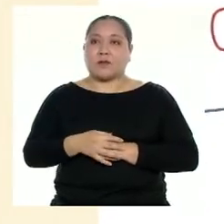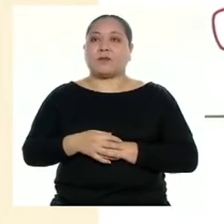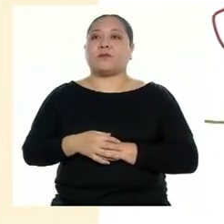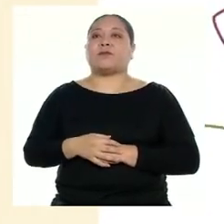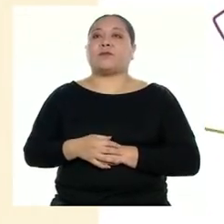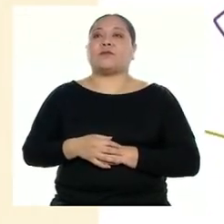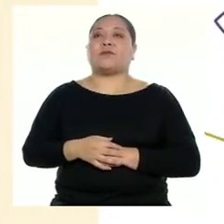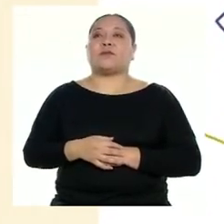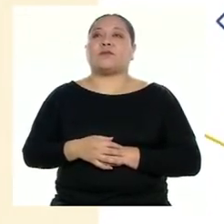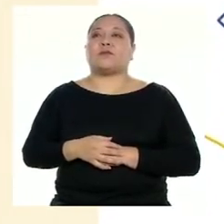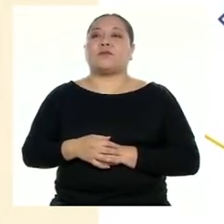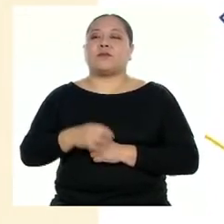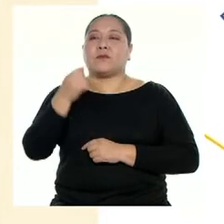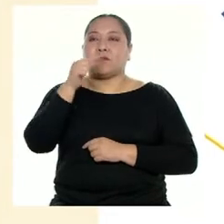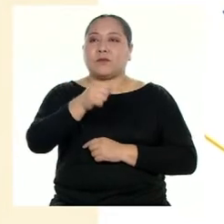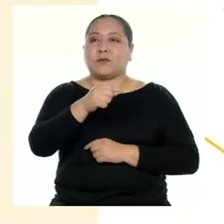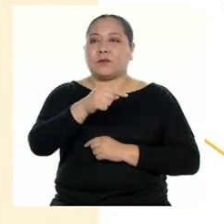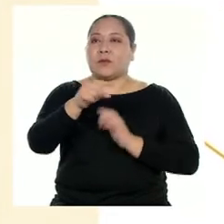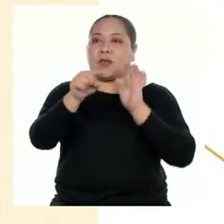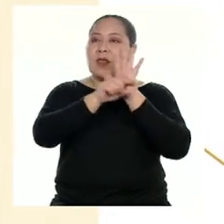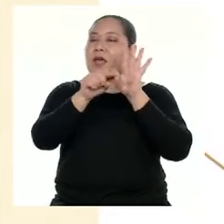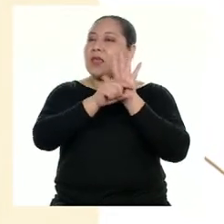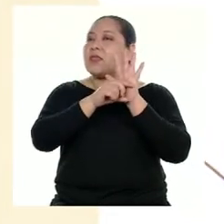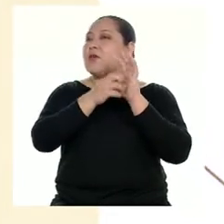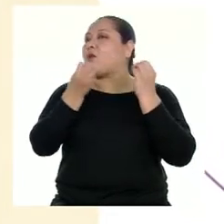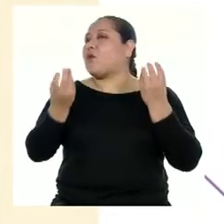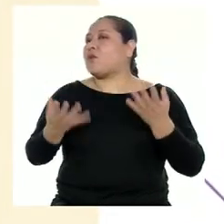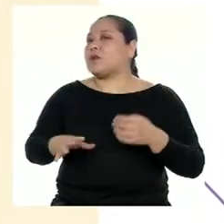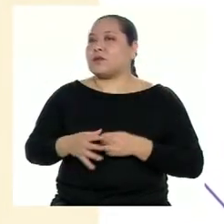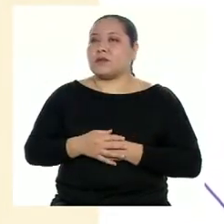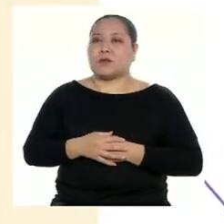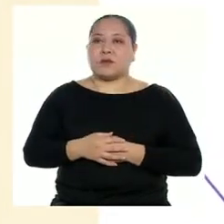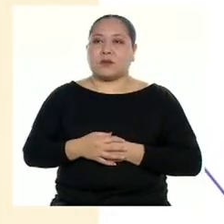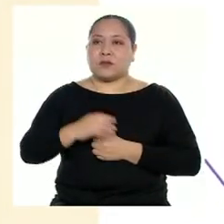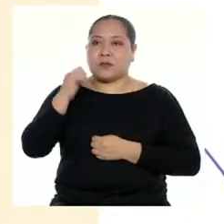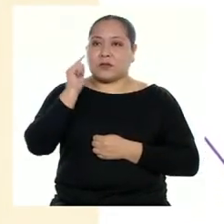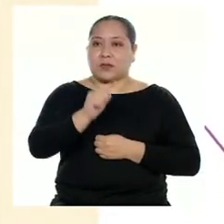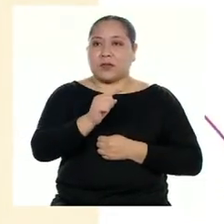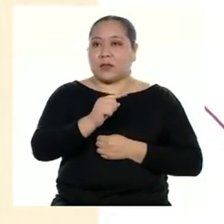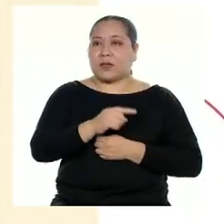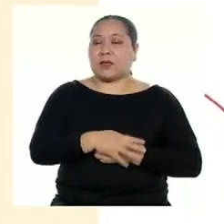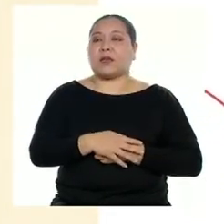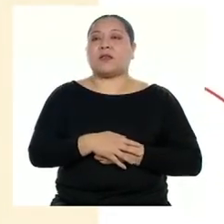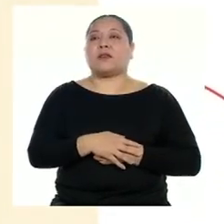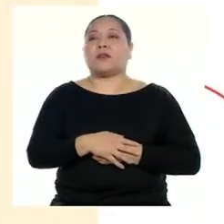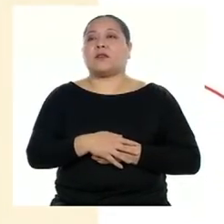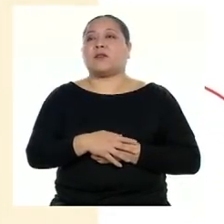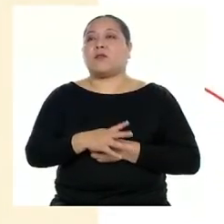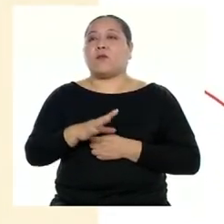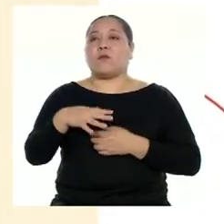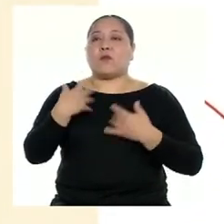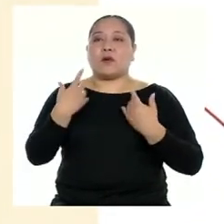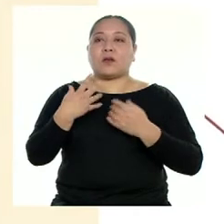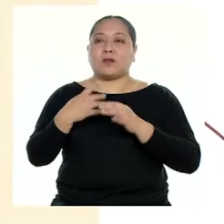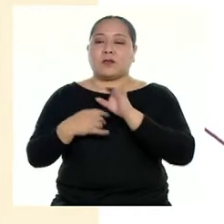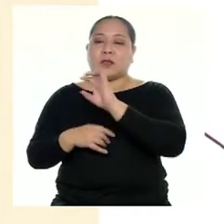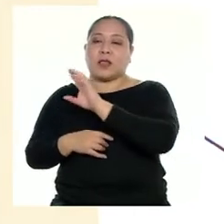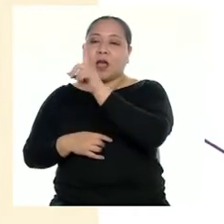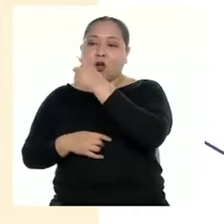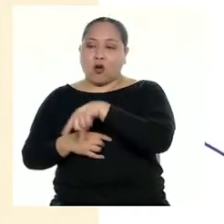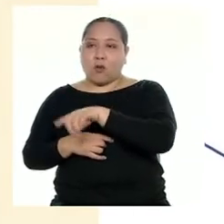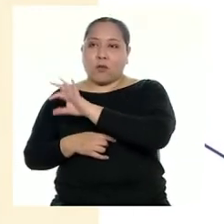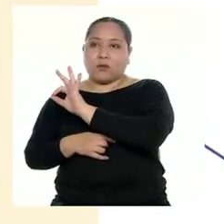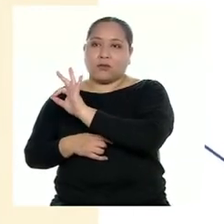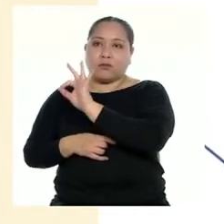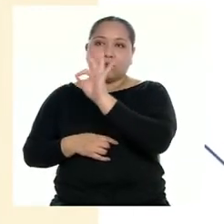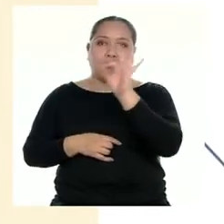¿Y si el exponente es negativo? Si el exponente es negativo, mueves la coma decimal hacia la